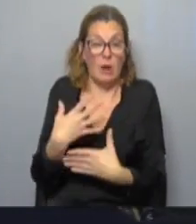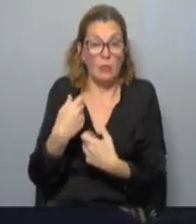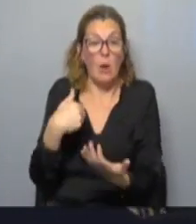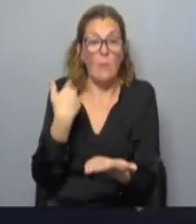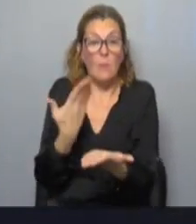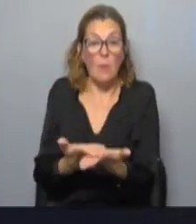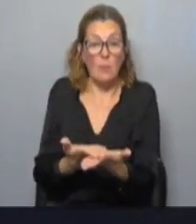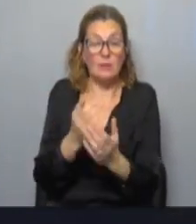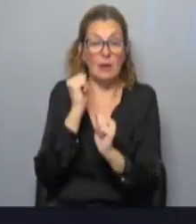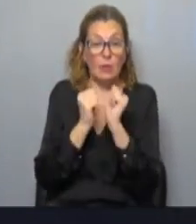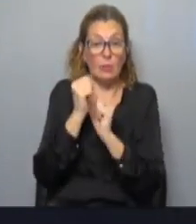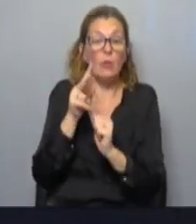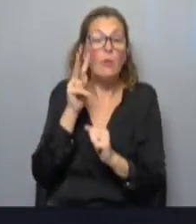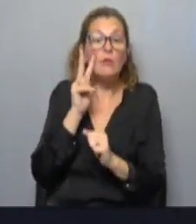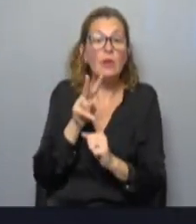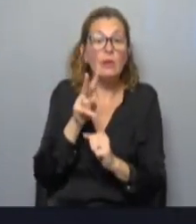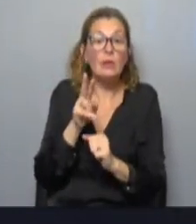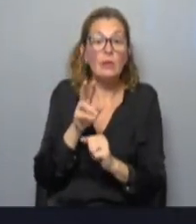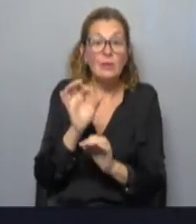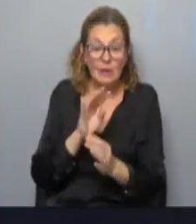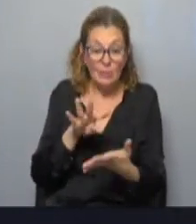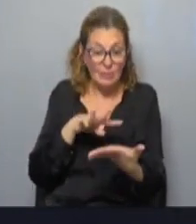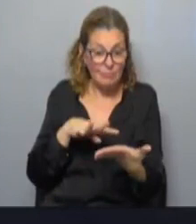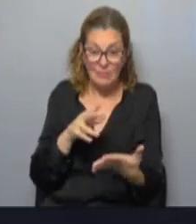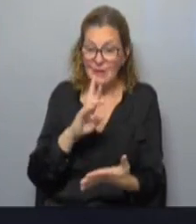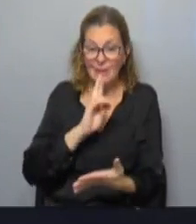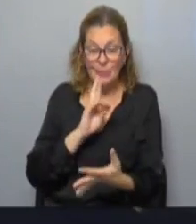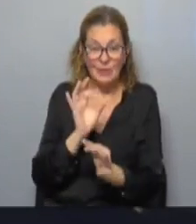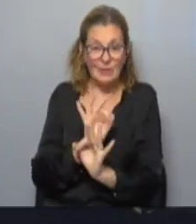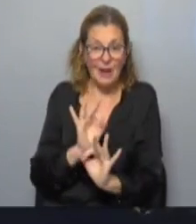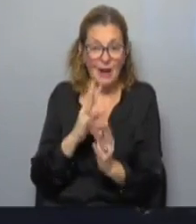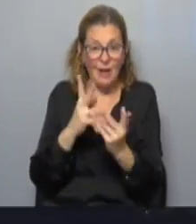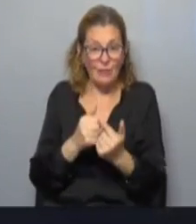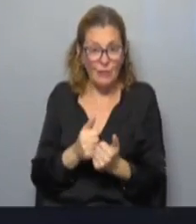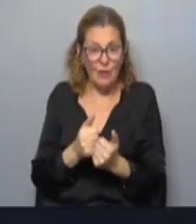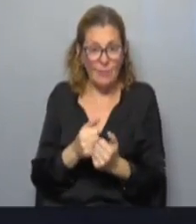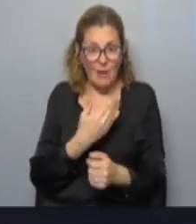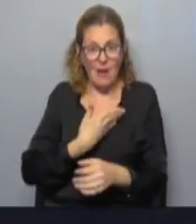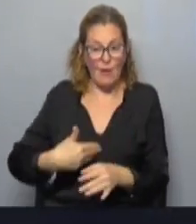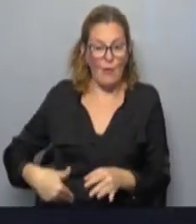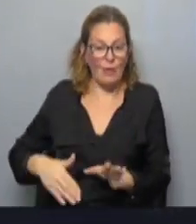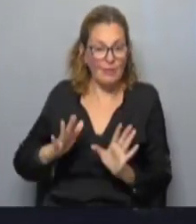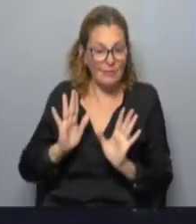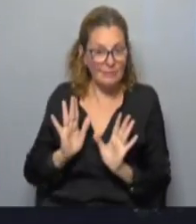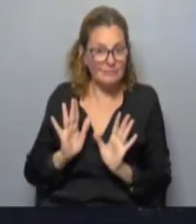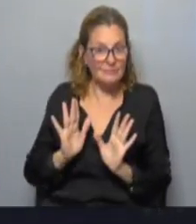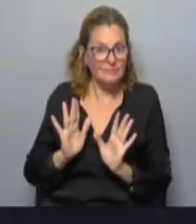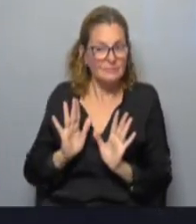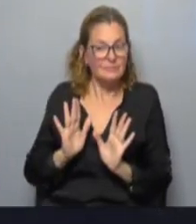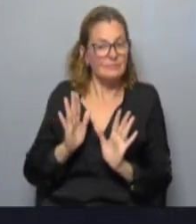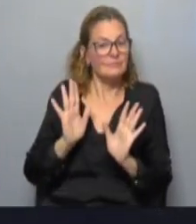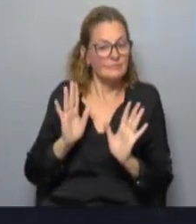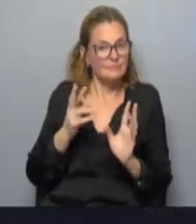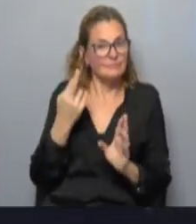propuestas en materia económica, como ustedes vieron, no han sido ni siquiera respondidas. Es decir, la forma que tiene de actuar del gobierno es de una virulencia